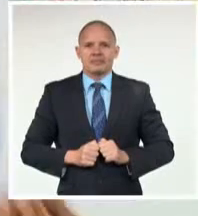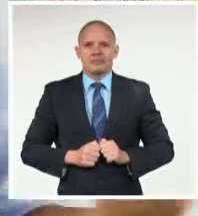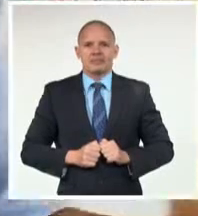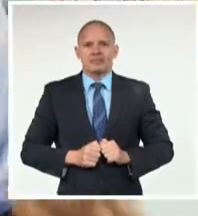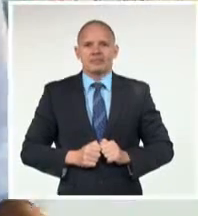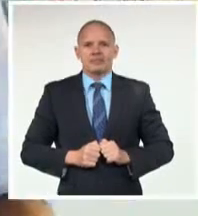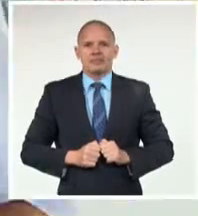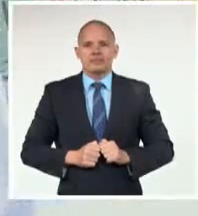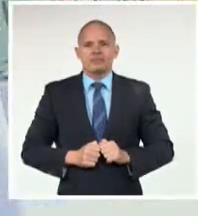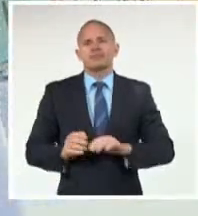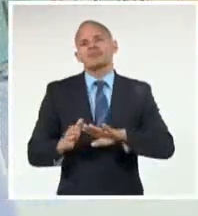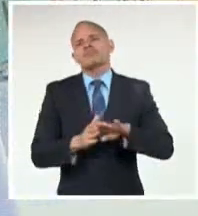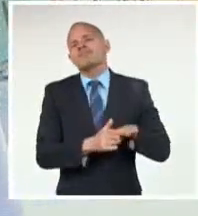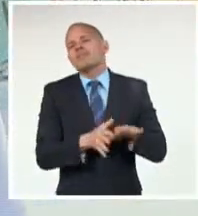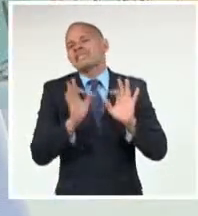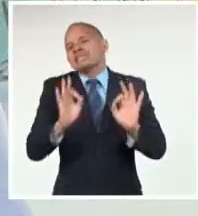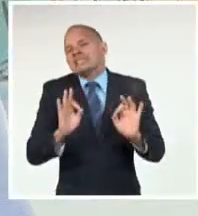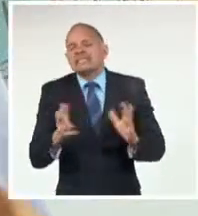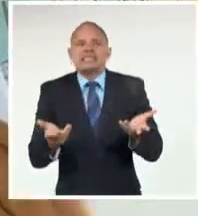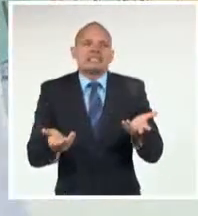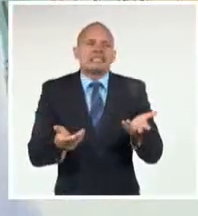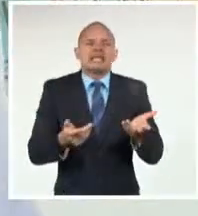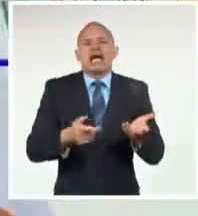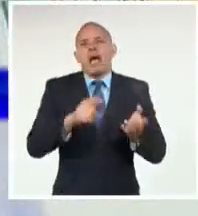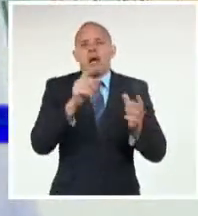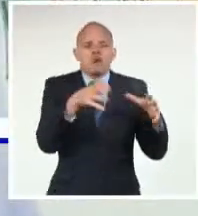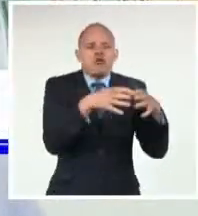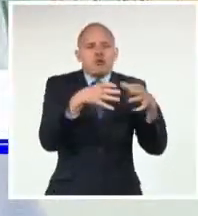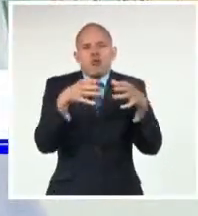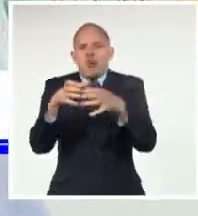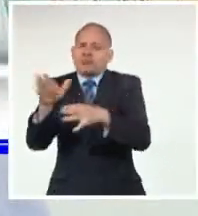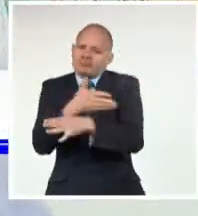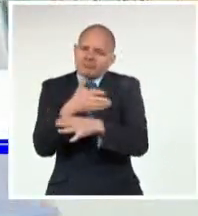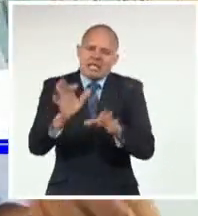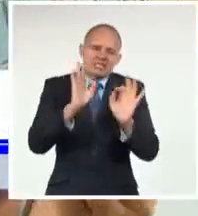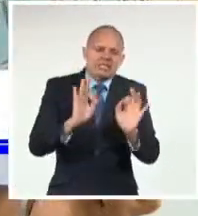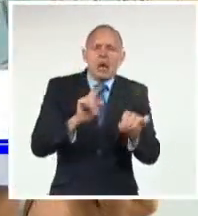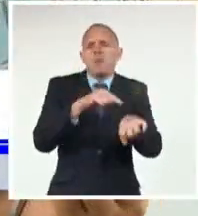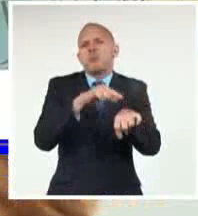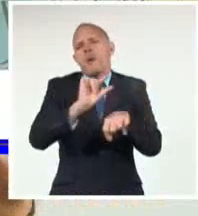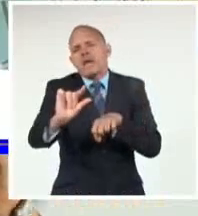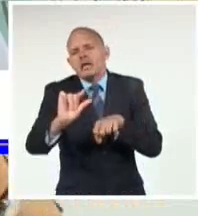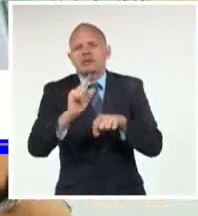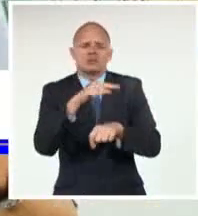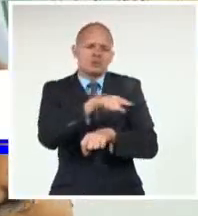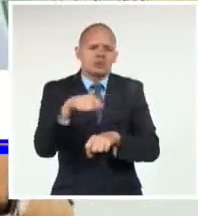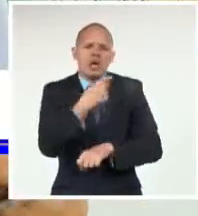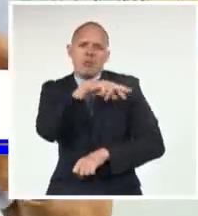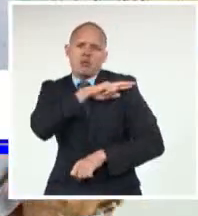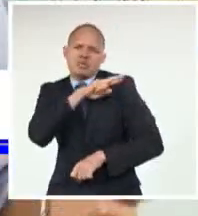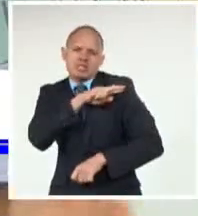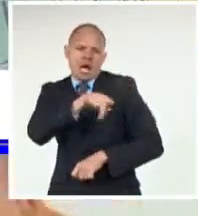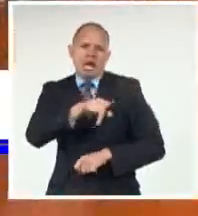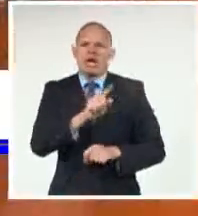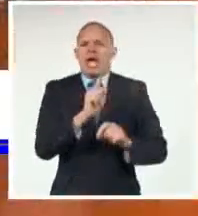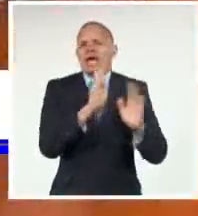Conformar Cada generación Ha tenido su responsabilidad Hemos tenido Nuestros momentos Hemos tenido Nuestras etapas